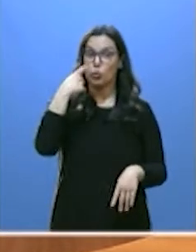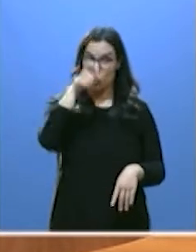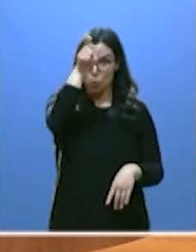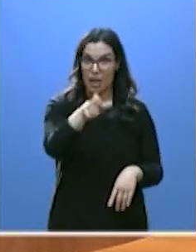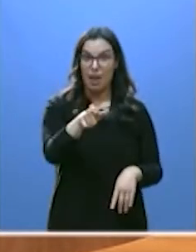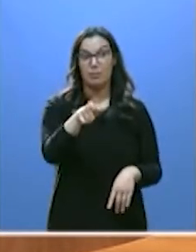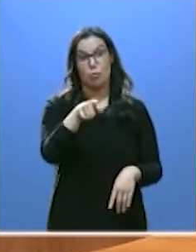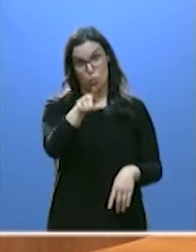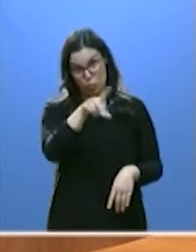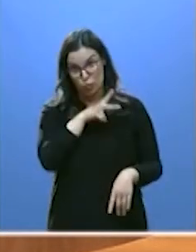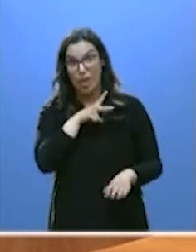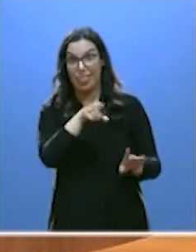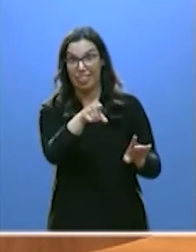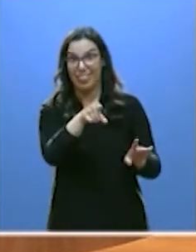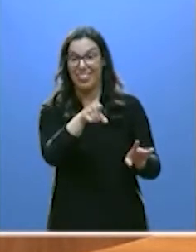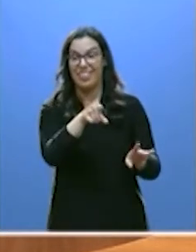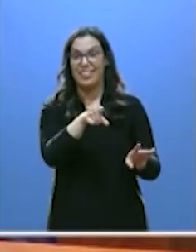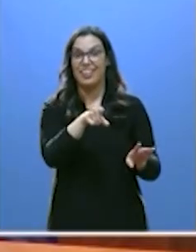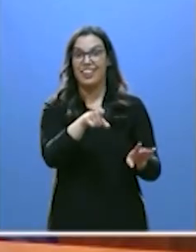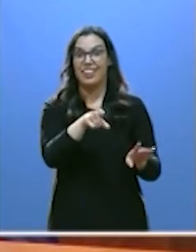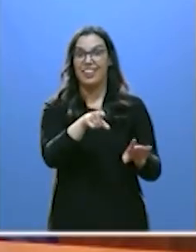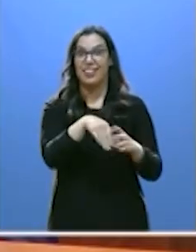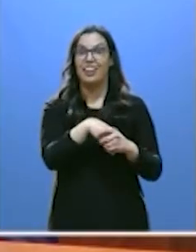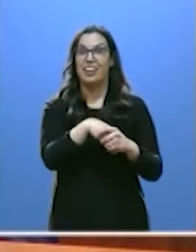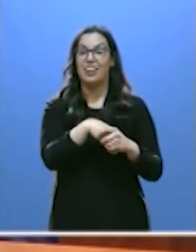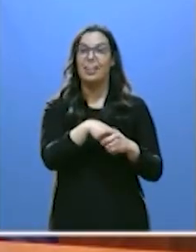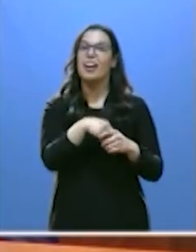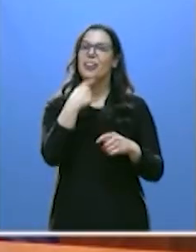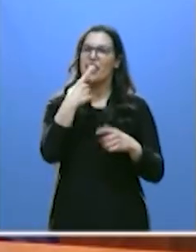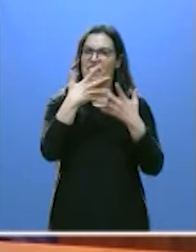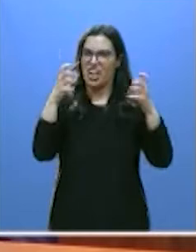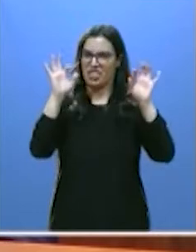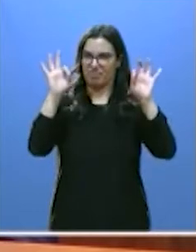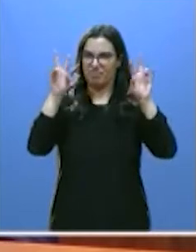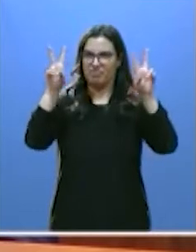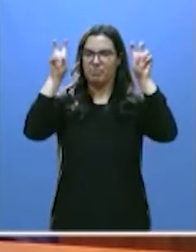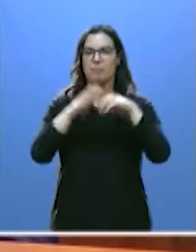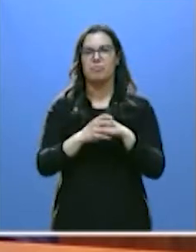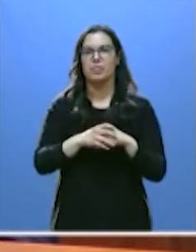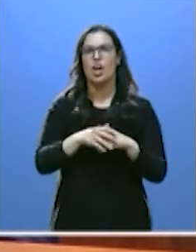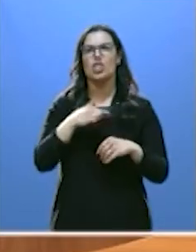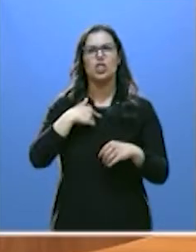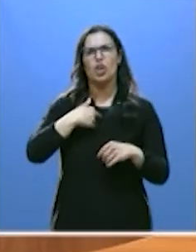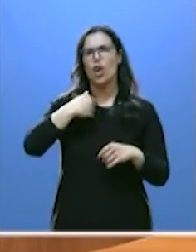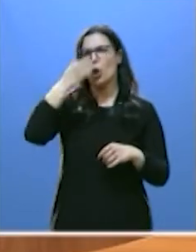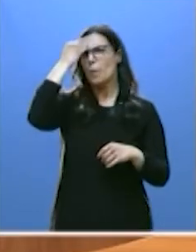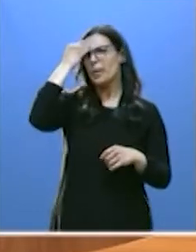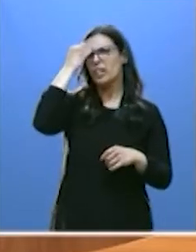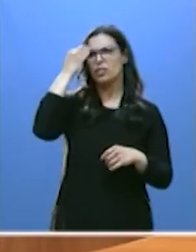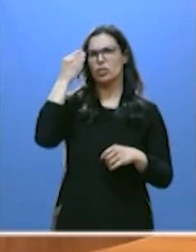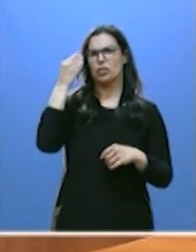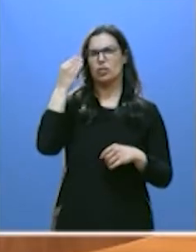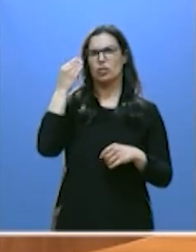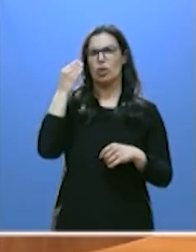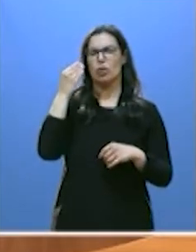es decir, usted, dijo literalmente, yo no me planteo absolutamente nada que haga